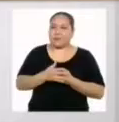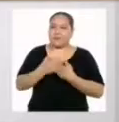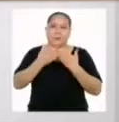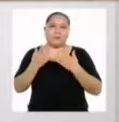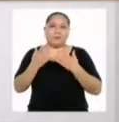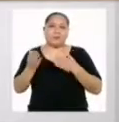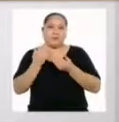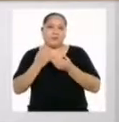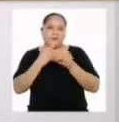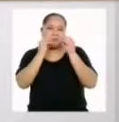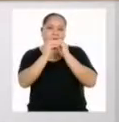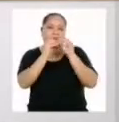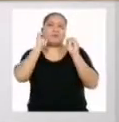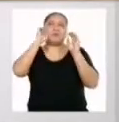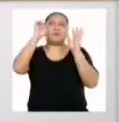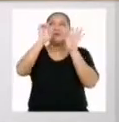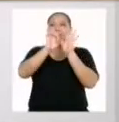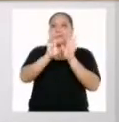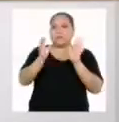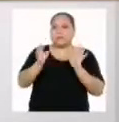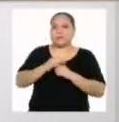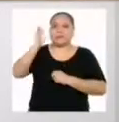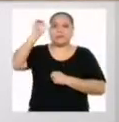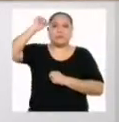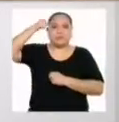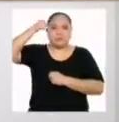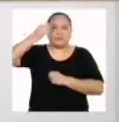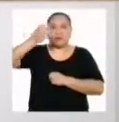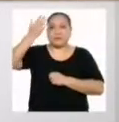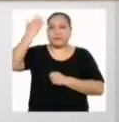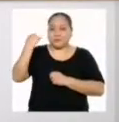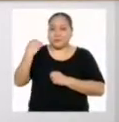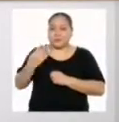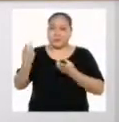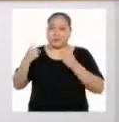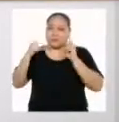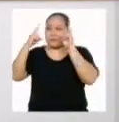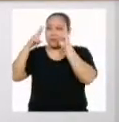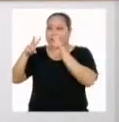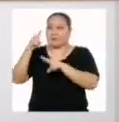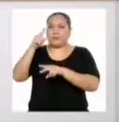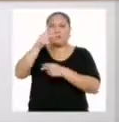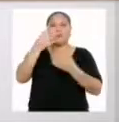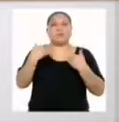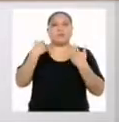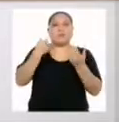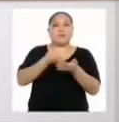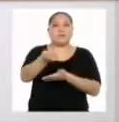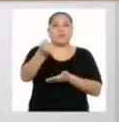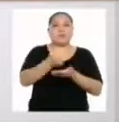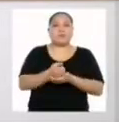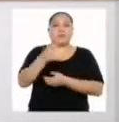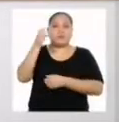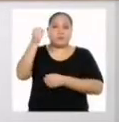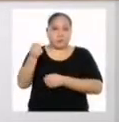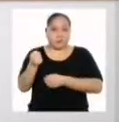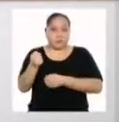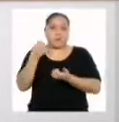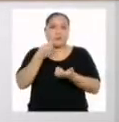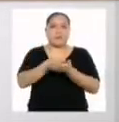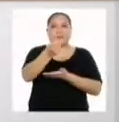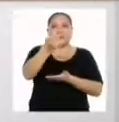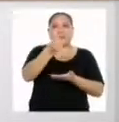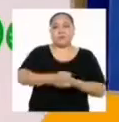simples de resolver. Como por ejemplo, Recordemos cuando vimos aquella vez que tenías que comprar leche y arroz, Para